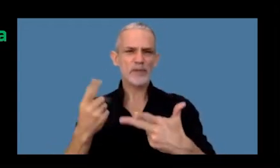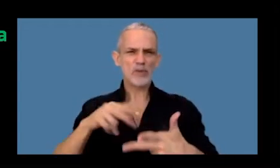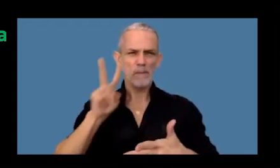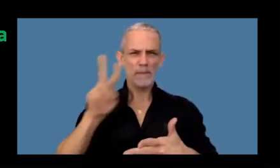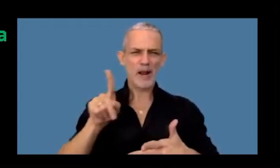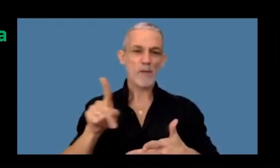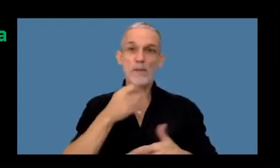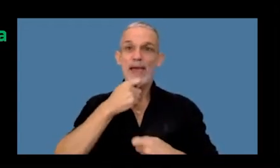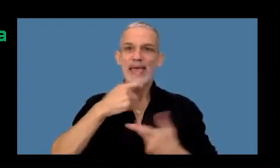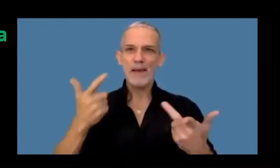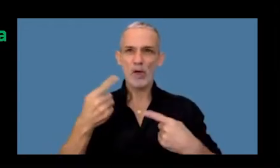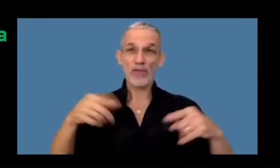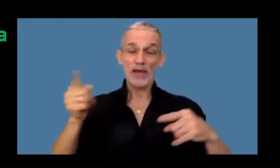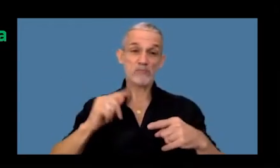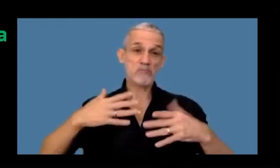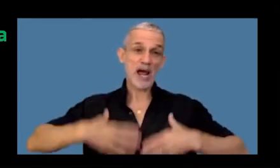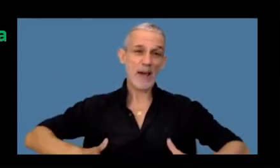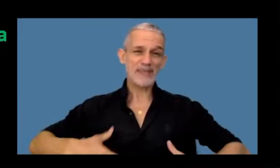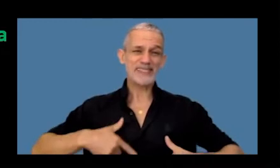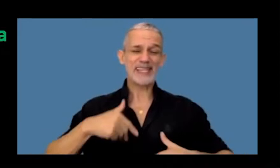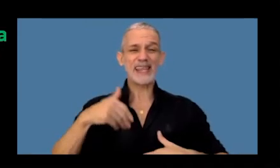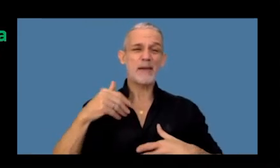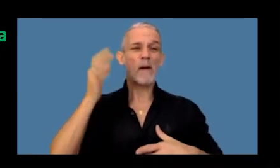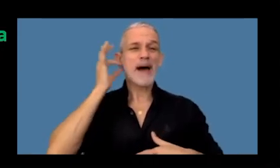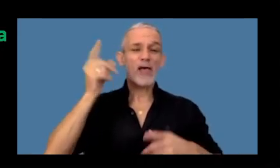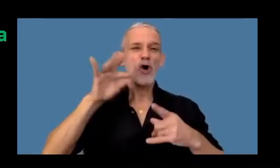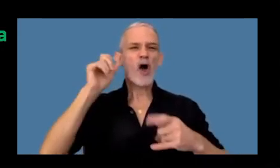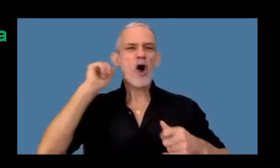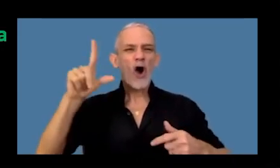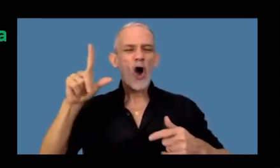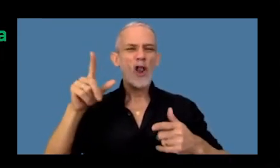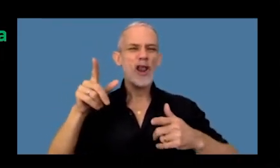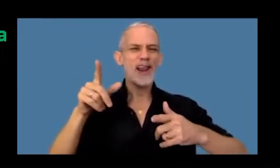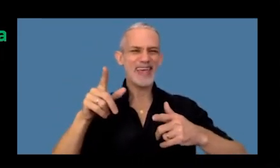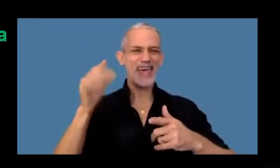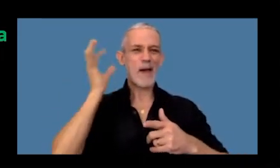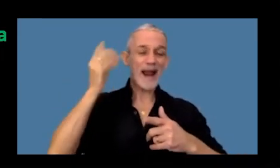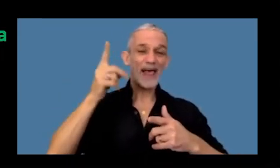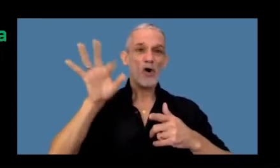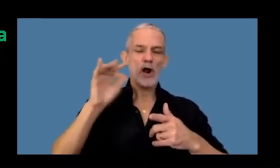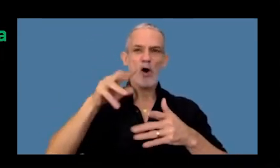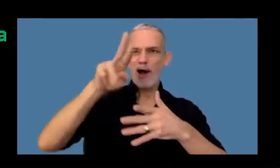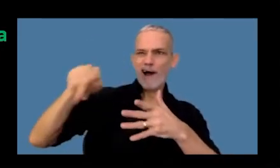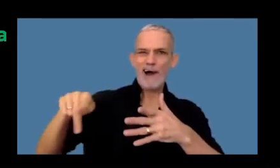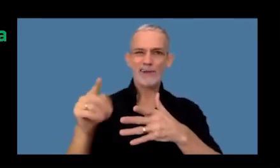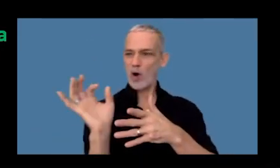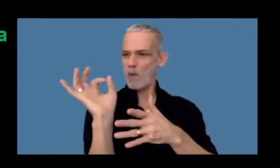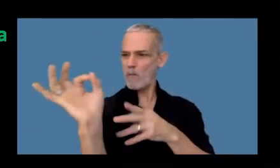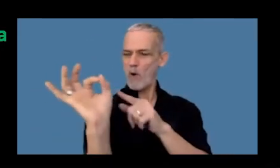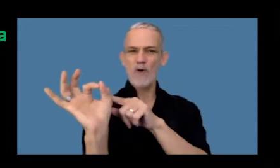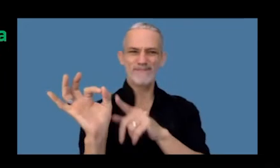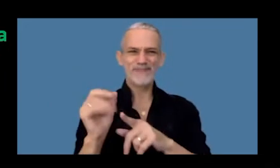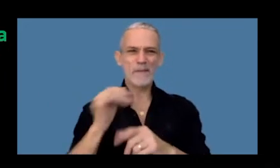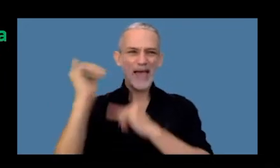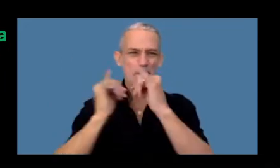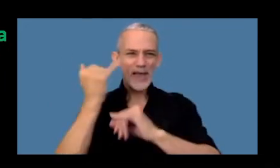ejemplos con una camiseta de Maradona o un gol de Maradona o una obra de arte que como bien explicó